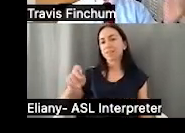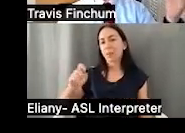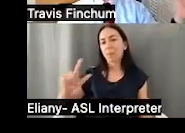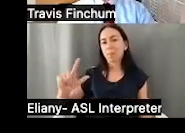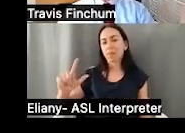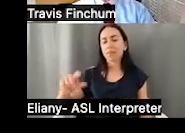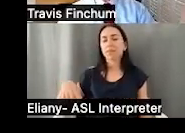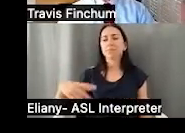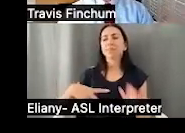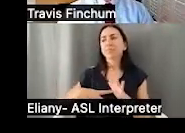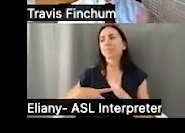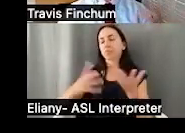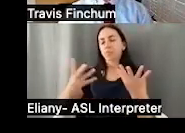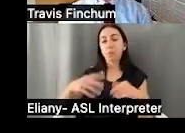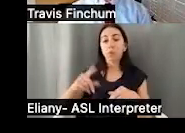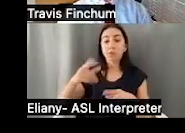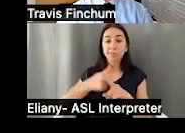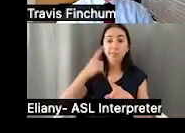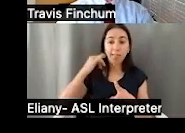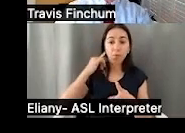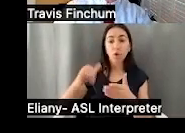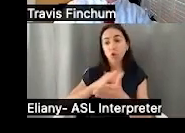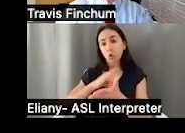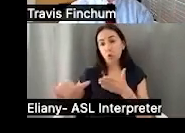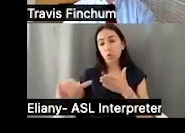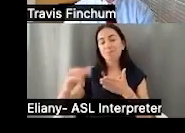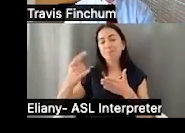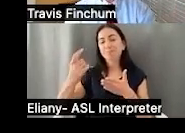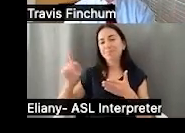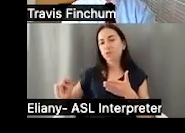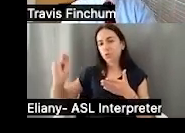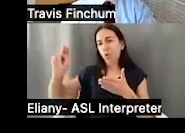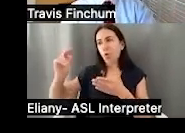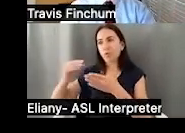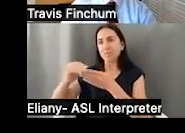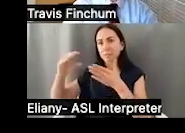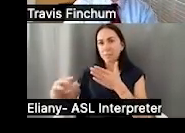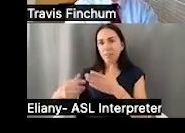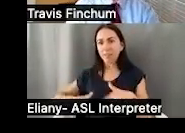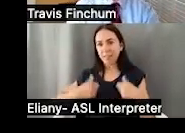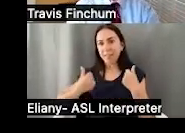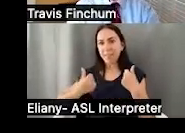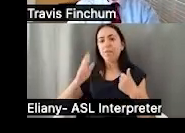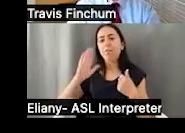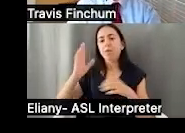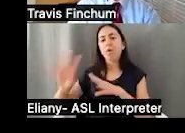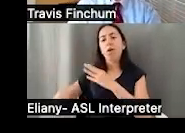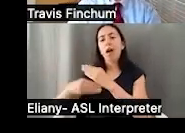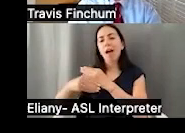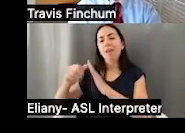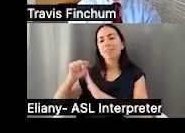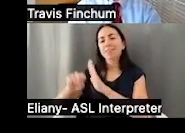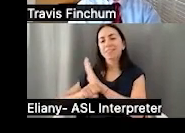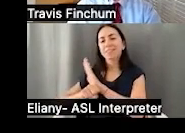estatales allí para alzarlo. Por ejemplo, si vives en California, si vives en New York, es más caro vivir ahí. Entonces, agregan